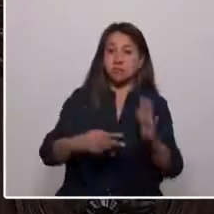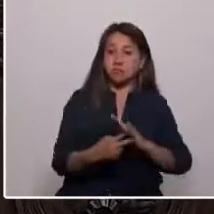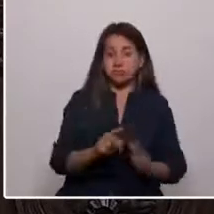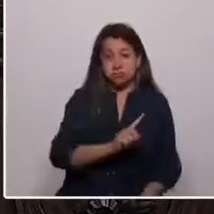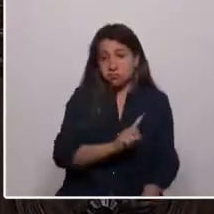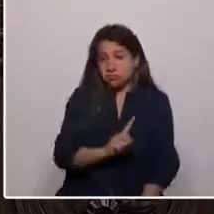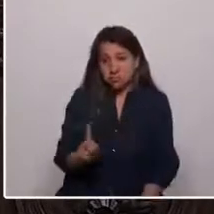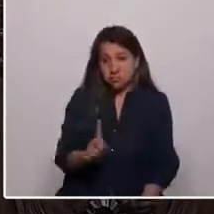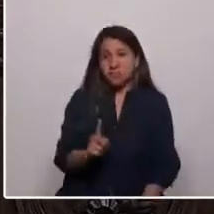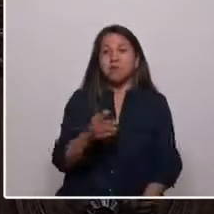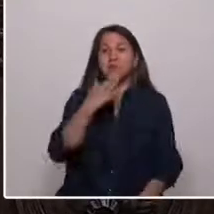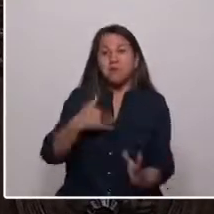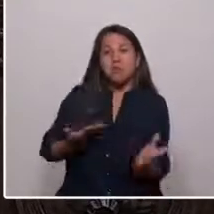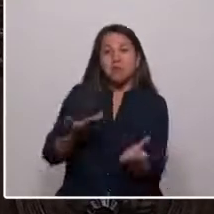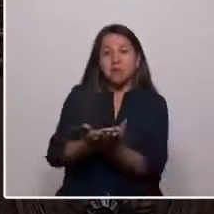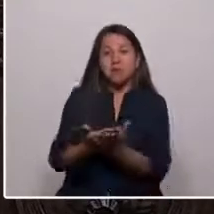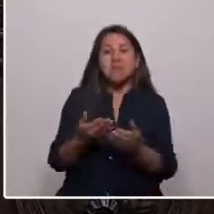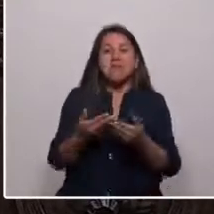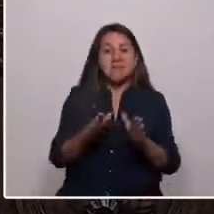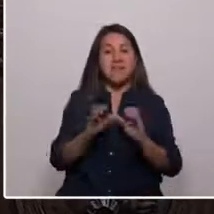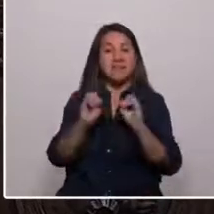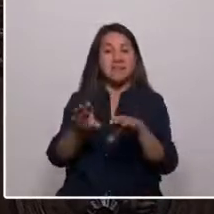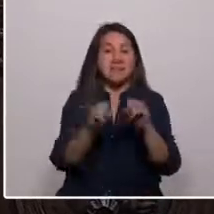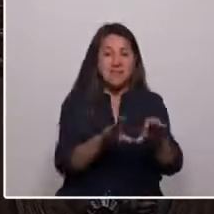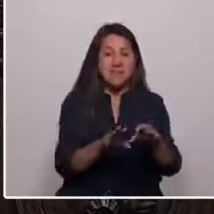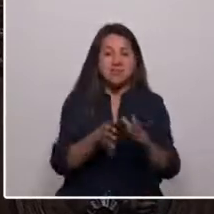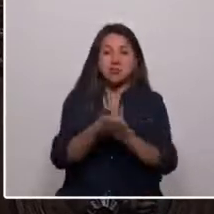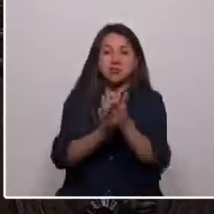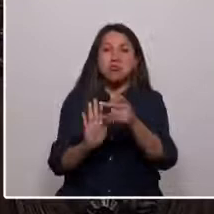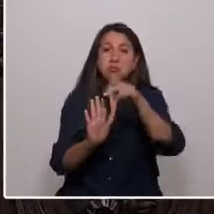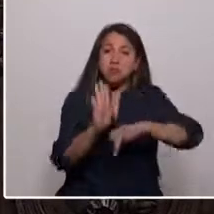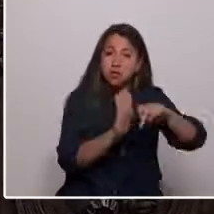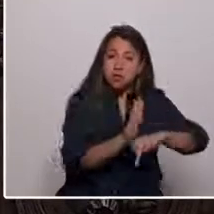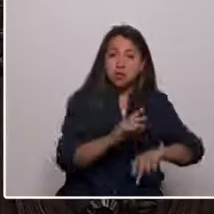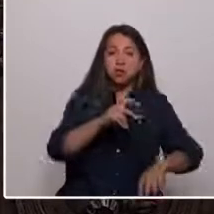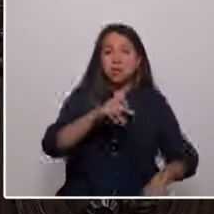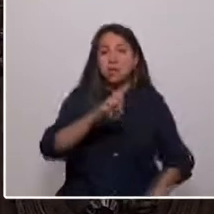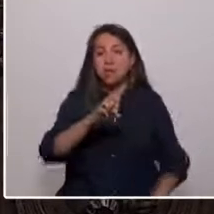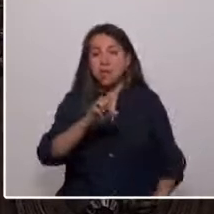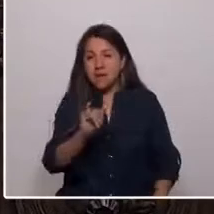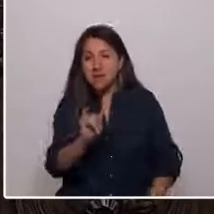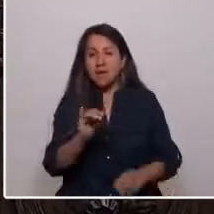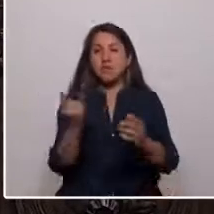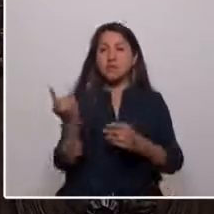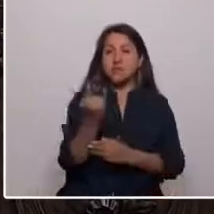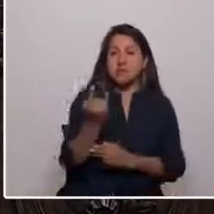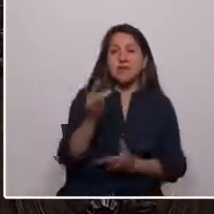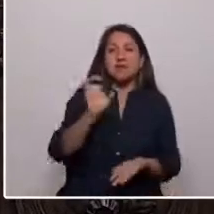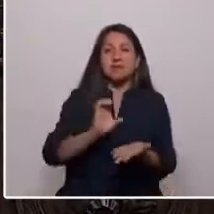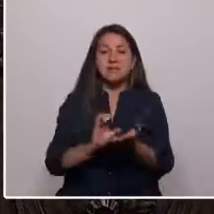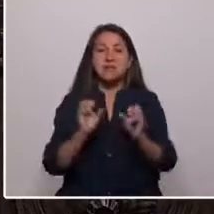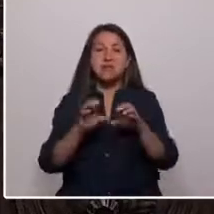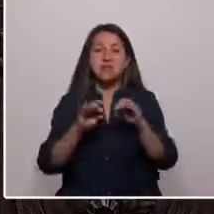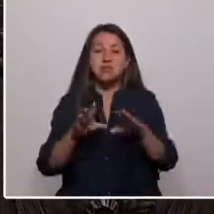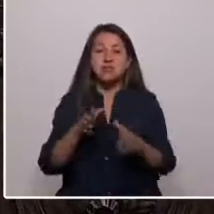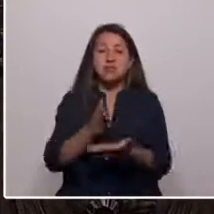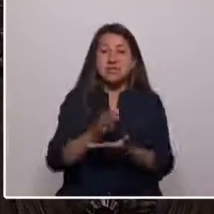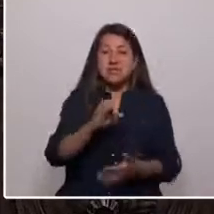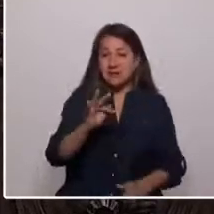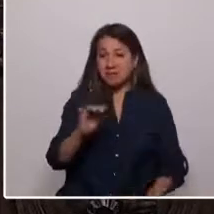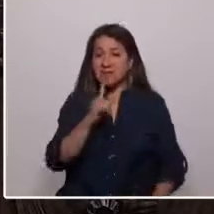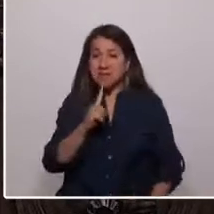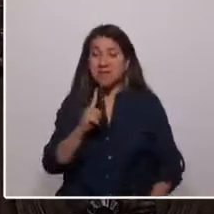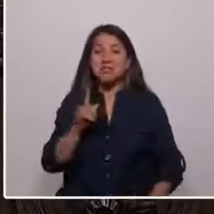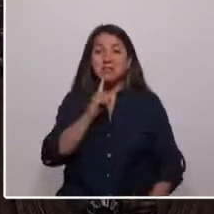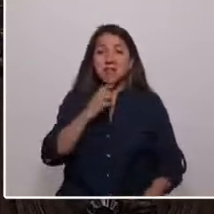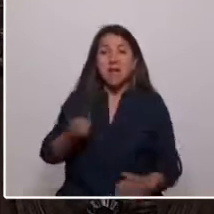Propondré dar más libertad de enseñanza porque cada proyecto educativo, colegio, liceo, universidad, centro de formación técnica, tiene algo que aportar y